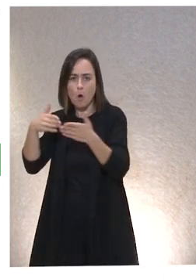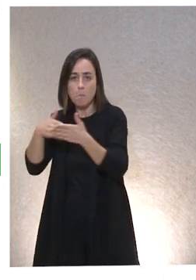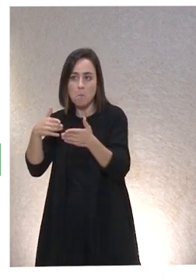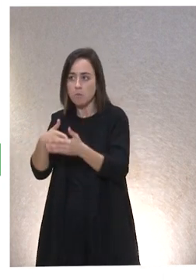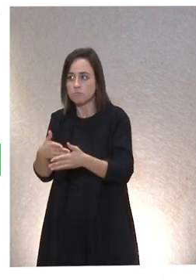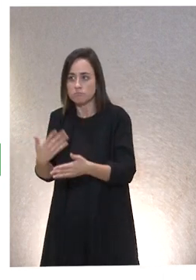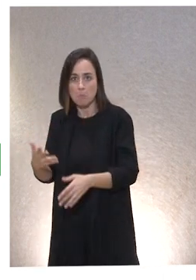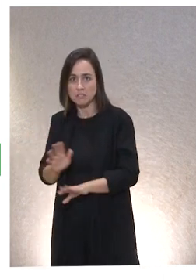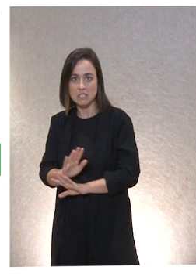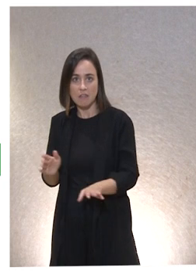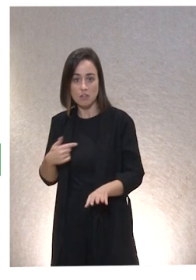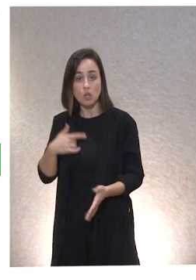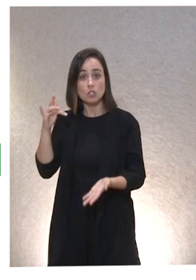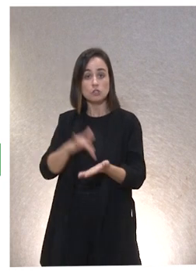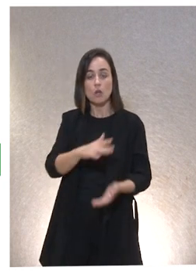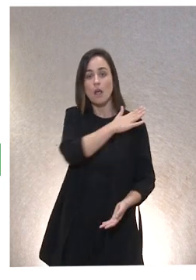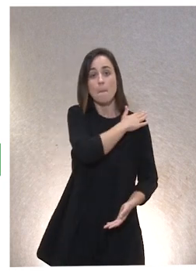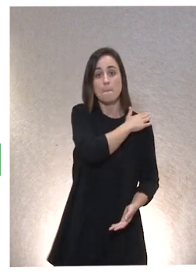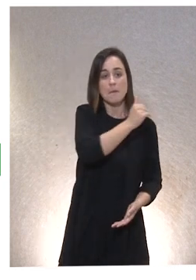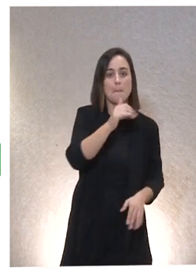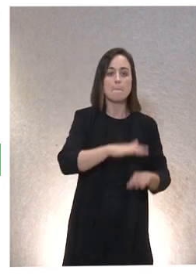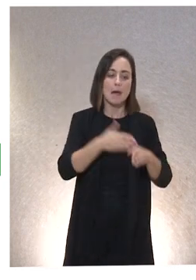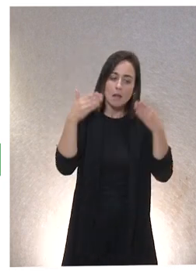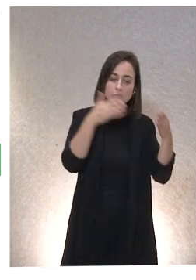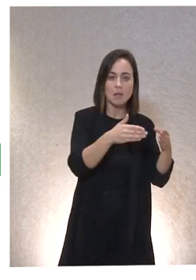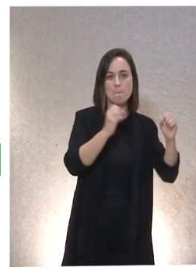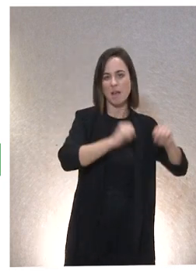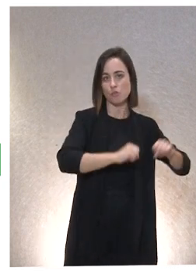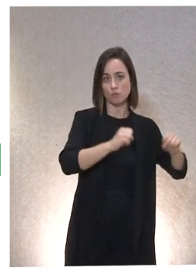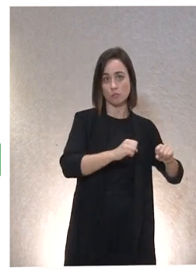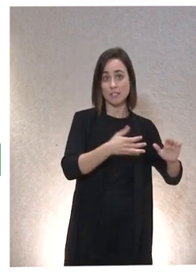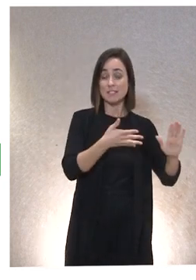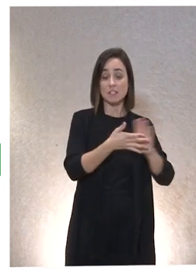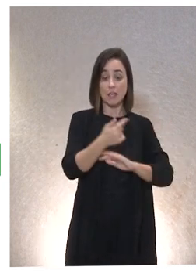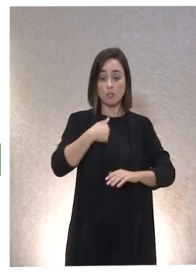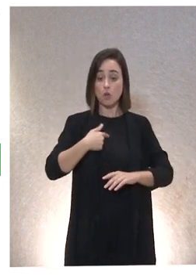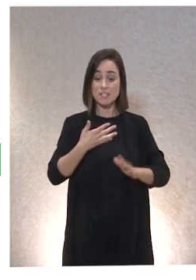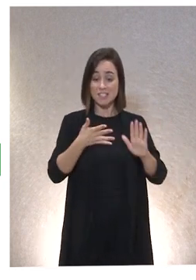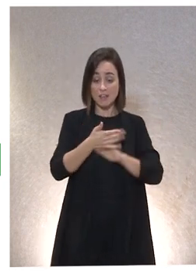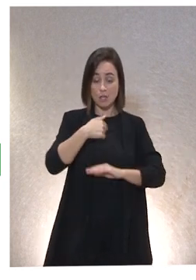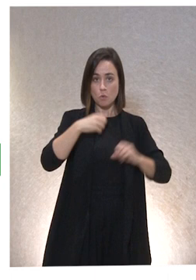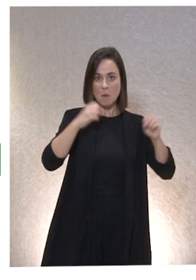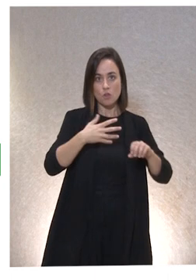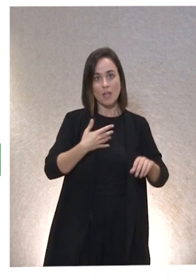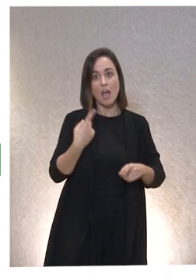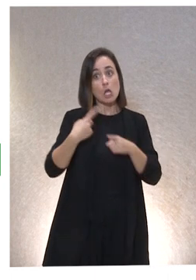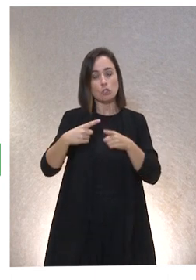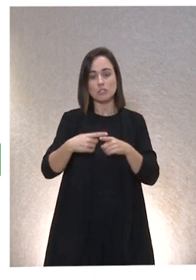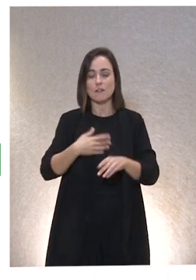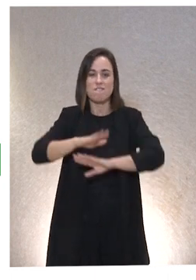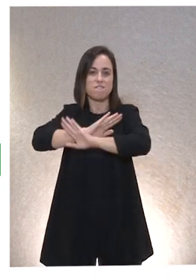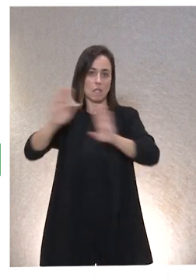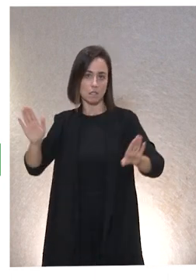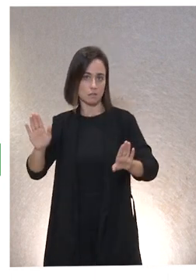Has dejado de poder hacer lo que pudiste hacer. Lo valioso fundamental sigue siendo igual. Igual.